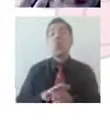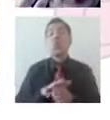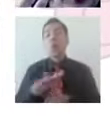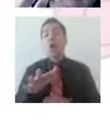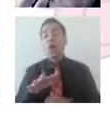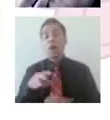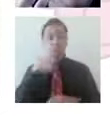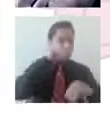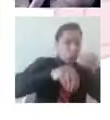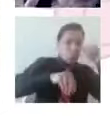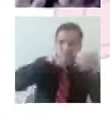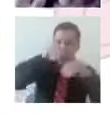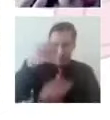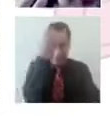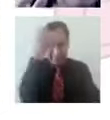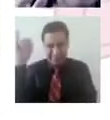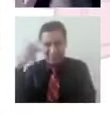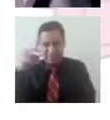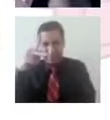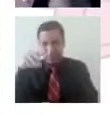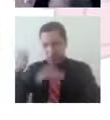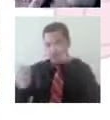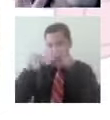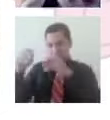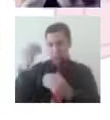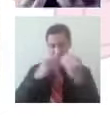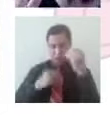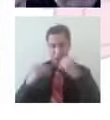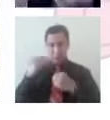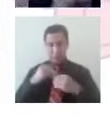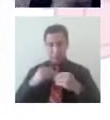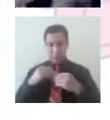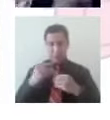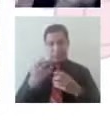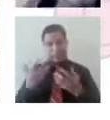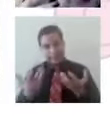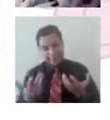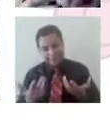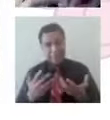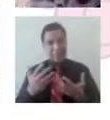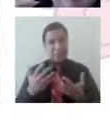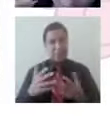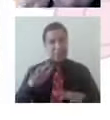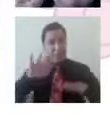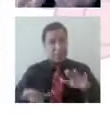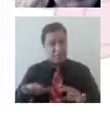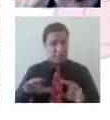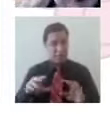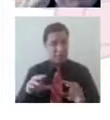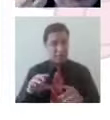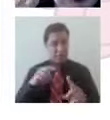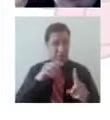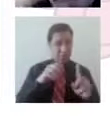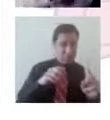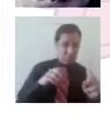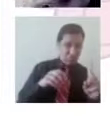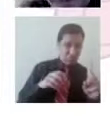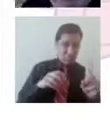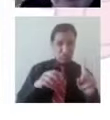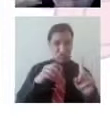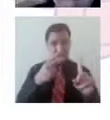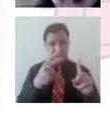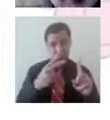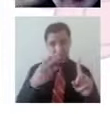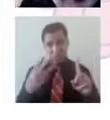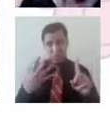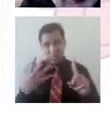ocasiones la situación personal, la situación familiar, la situación de salud, el cansancio, etcétera, pues hace